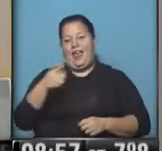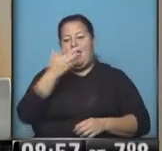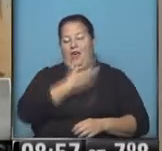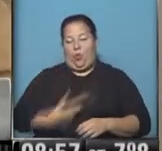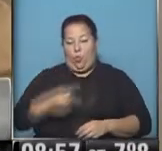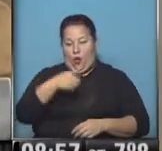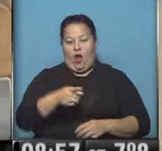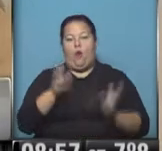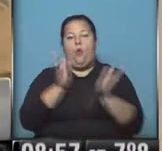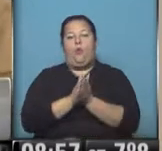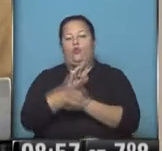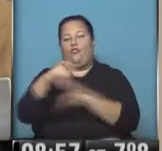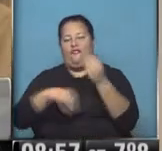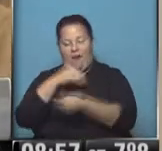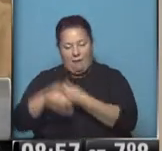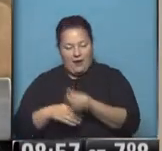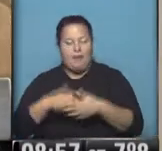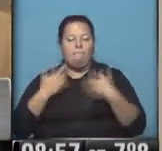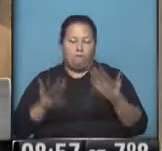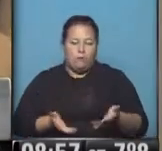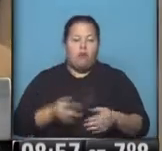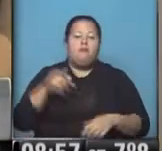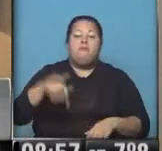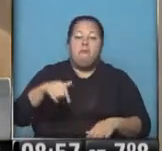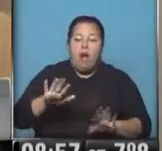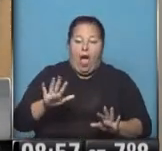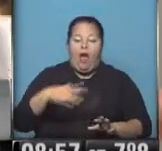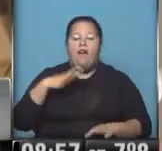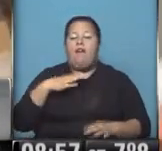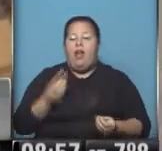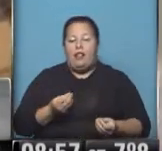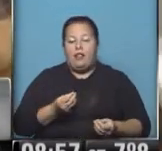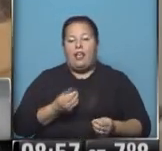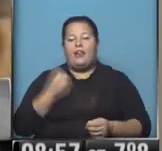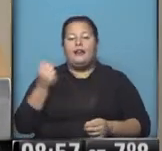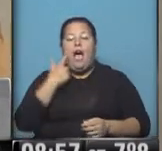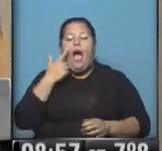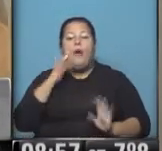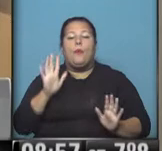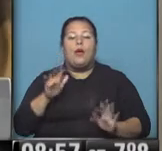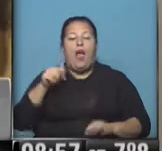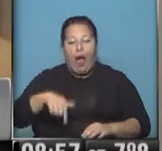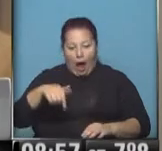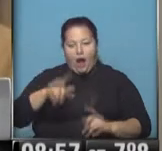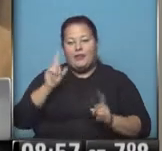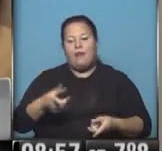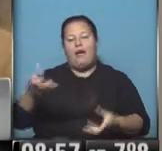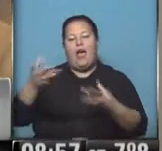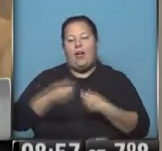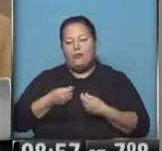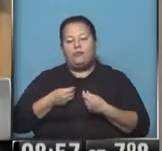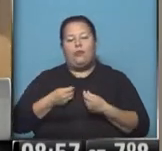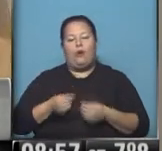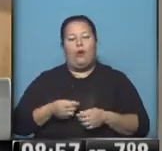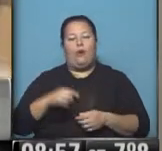con su familia. Así que por el momento lo que nos queda es intentar confirmar ahora también con la colaboración naturalmente